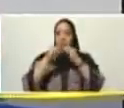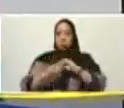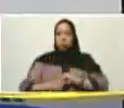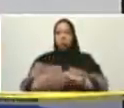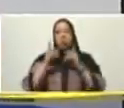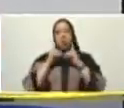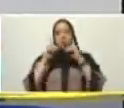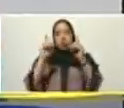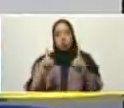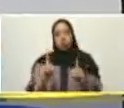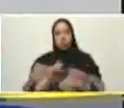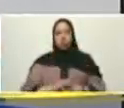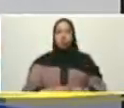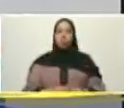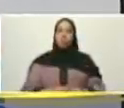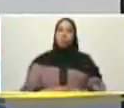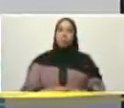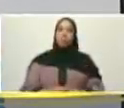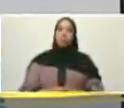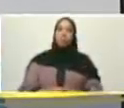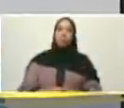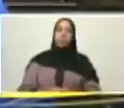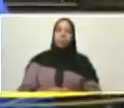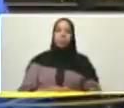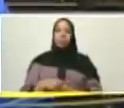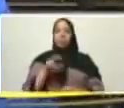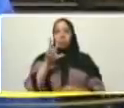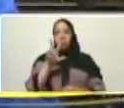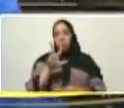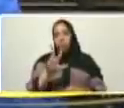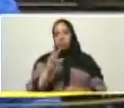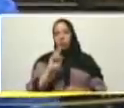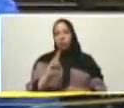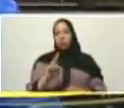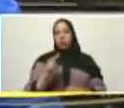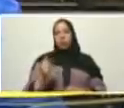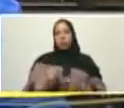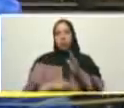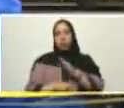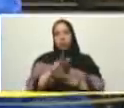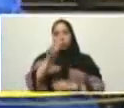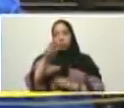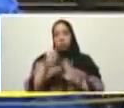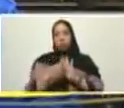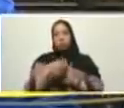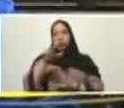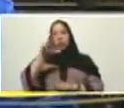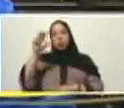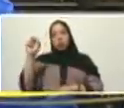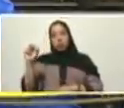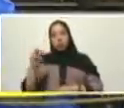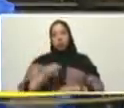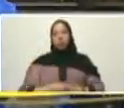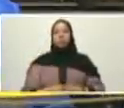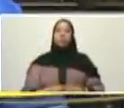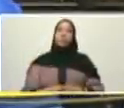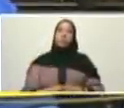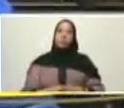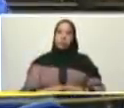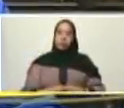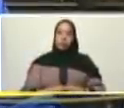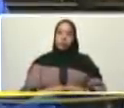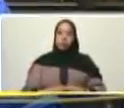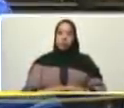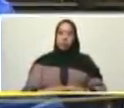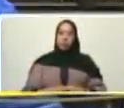decisión hay que pensar siempre en las tres R punto net rumbo al 2030 todas estas medidas Villarruel